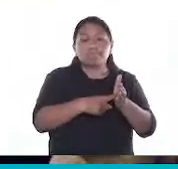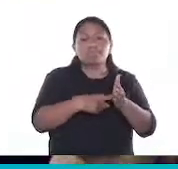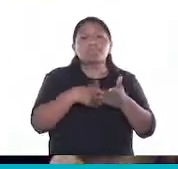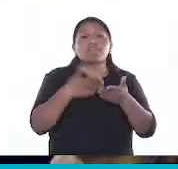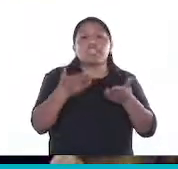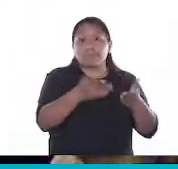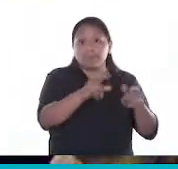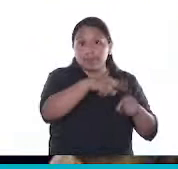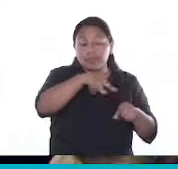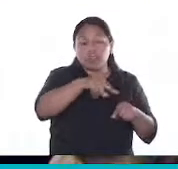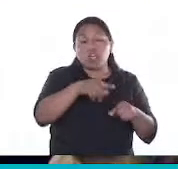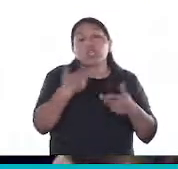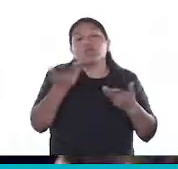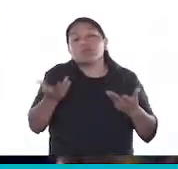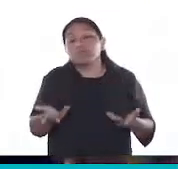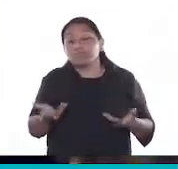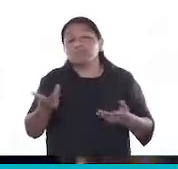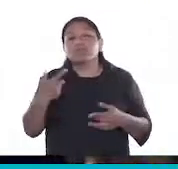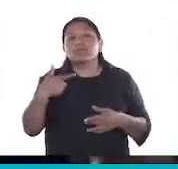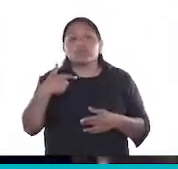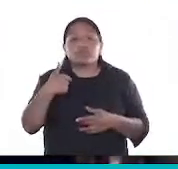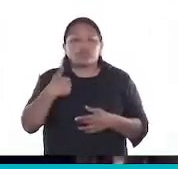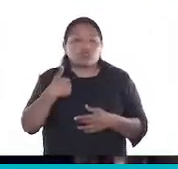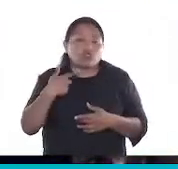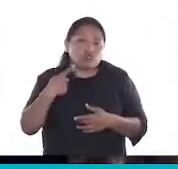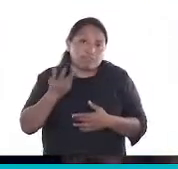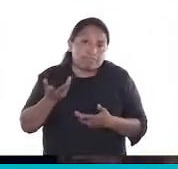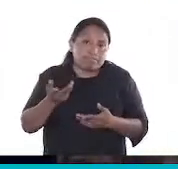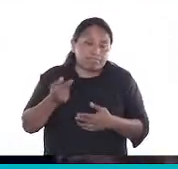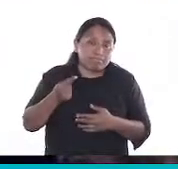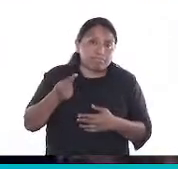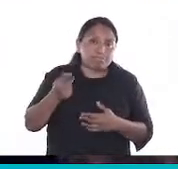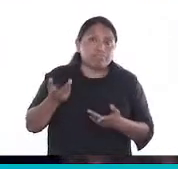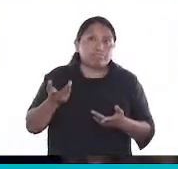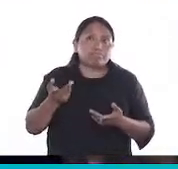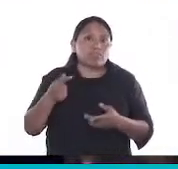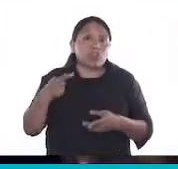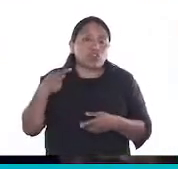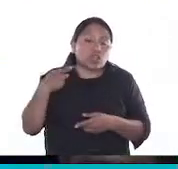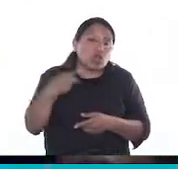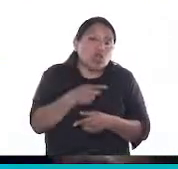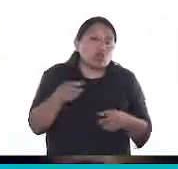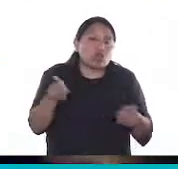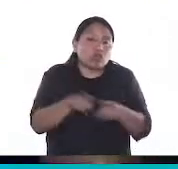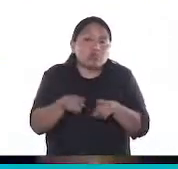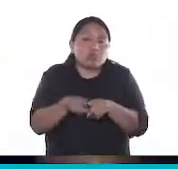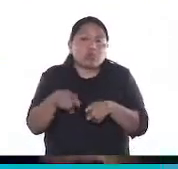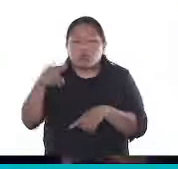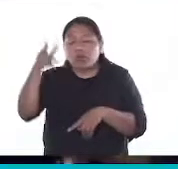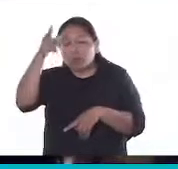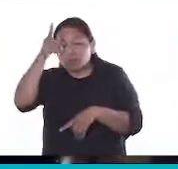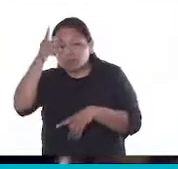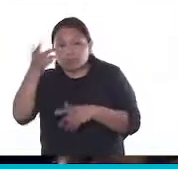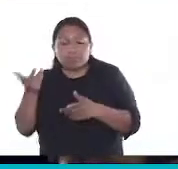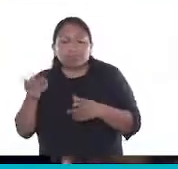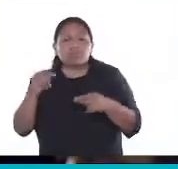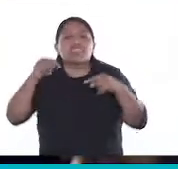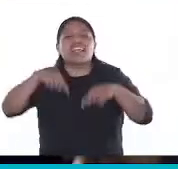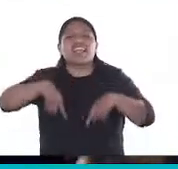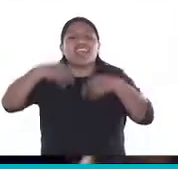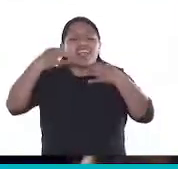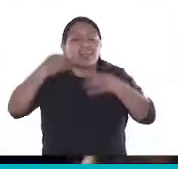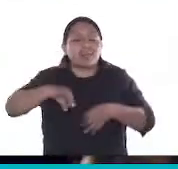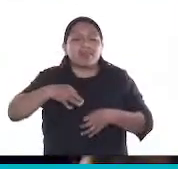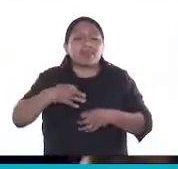que conceptualmente, obviamente, yo estoy en contra, como si lo hicieran con la misma policía, porque acá tiene que haber una